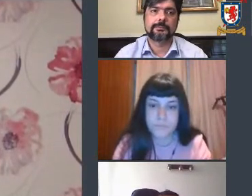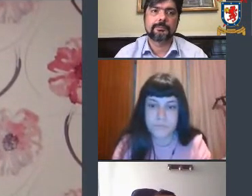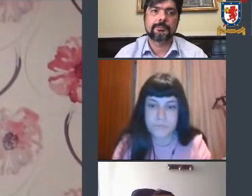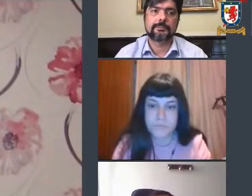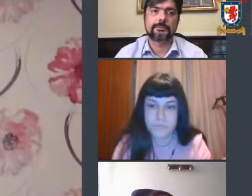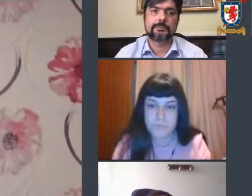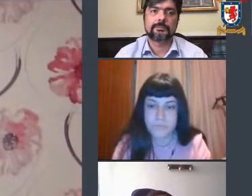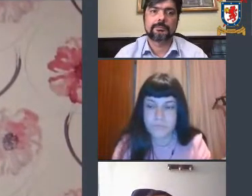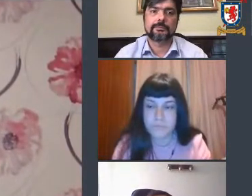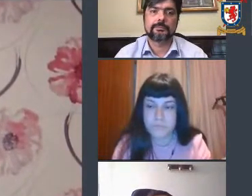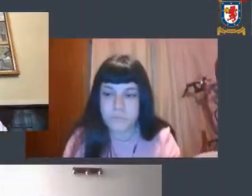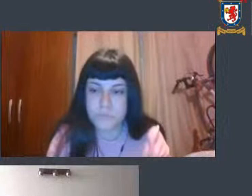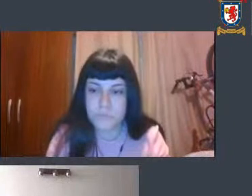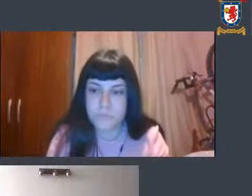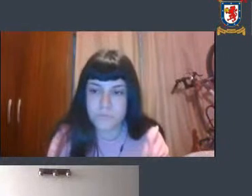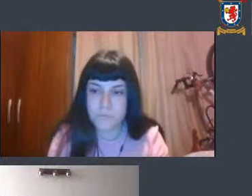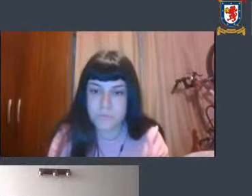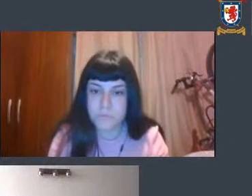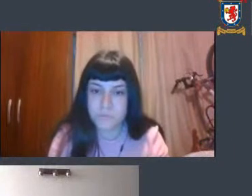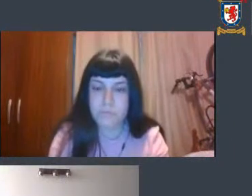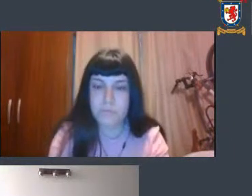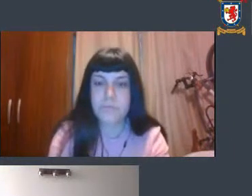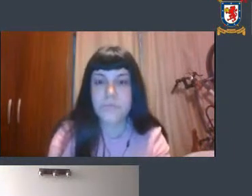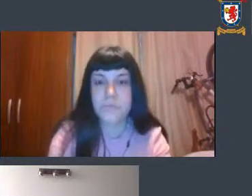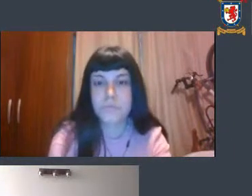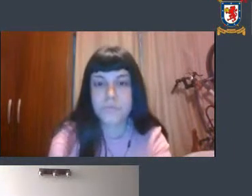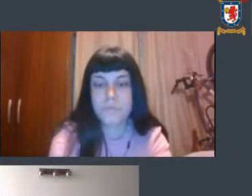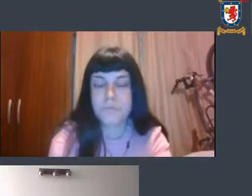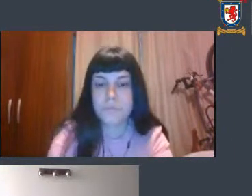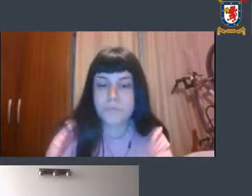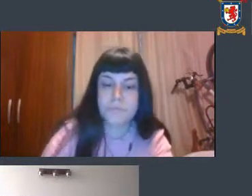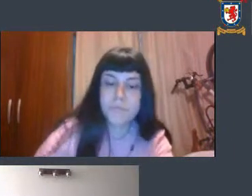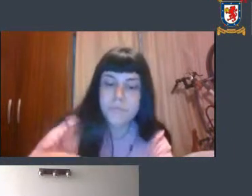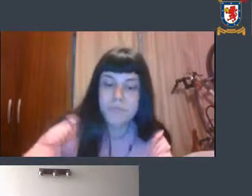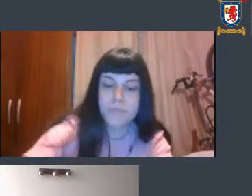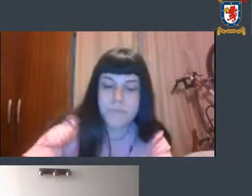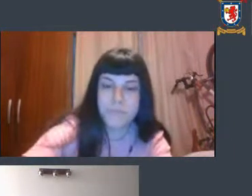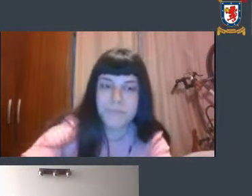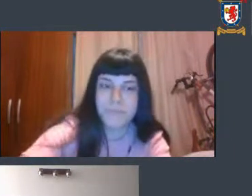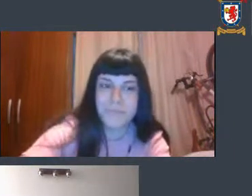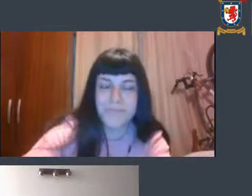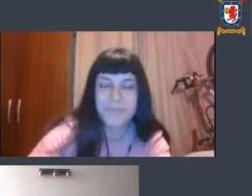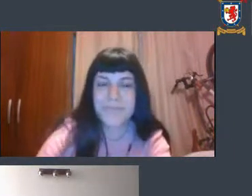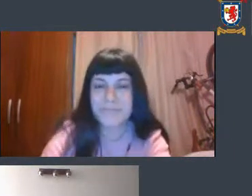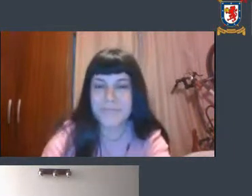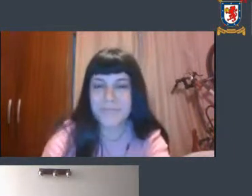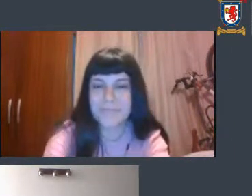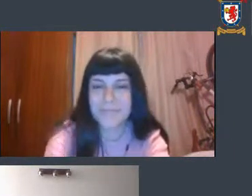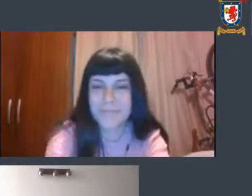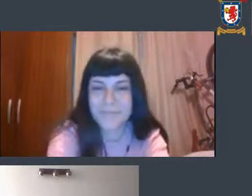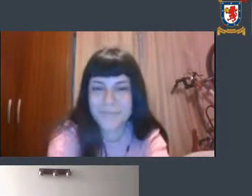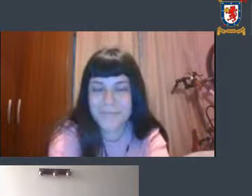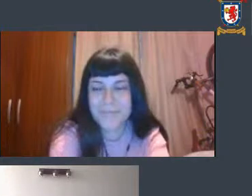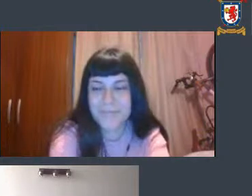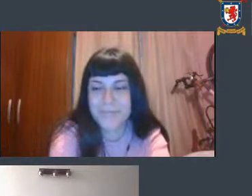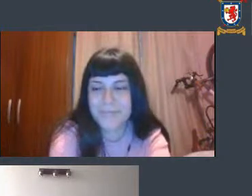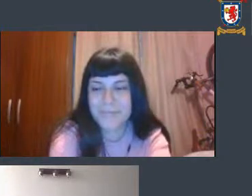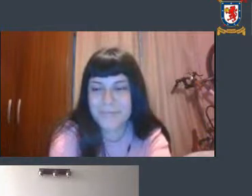Muchas gracias Natalia y Vitor desde la UNSAT ¿cuáles son digamos estas medidas